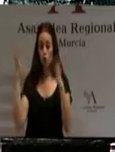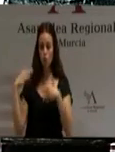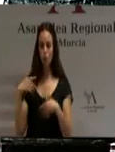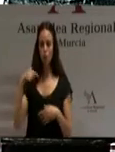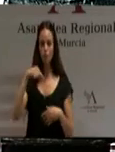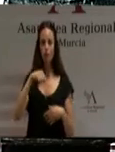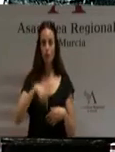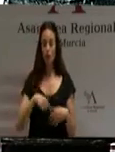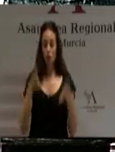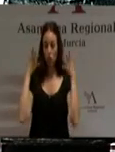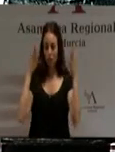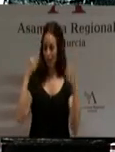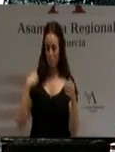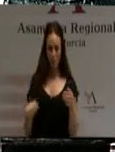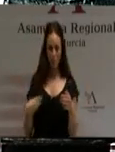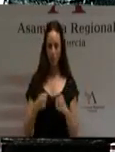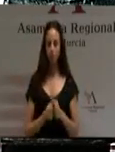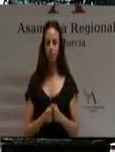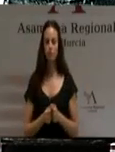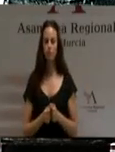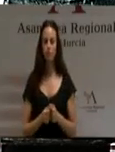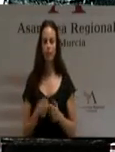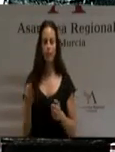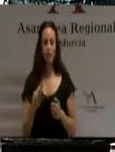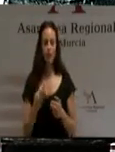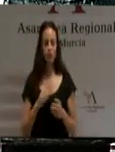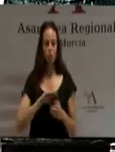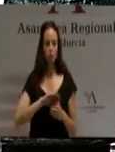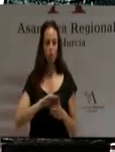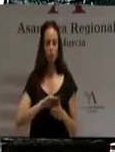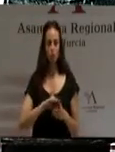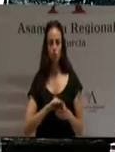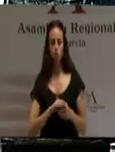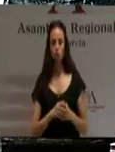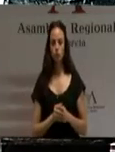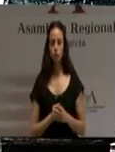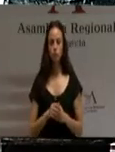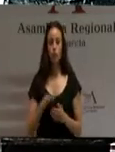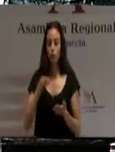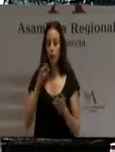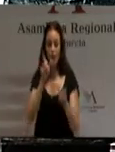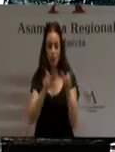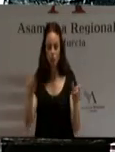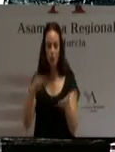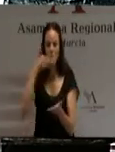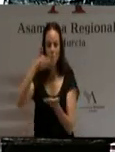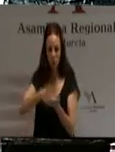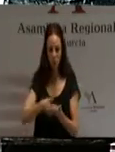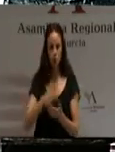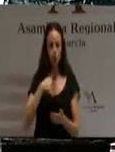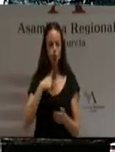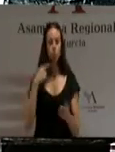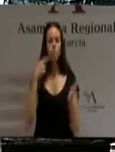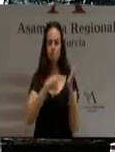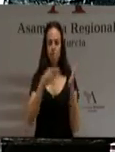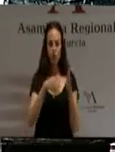sociales. Tenemos que hacer más con menos. Es una demanda de los ciudadanos y una exigencia que yo voy a hacer al Gobierno que